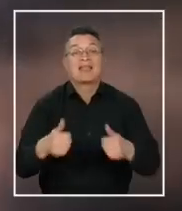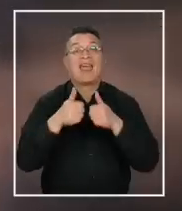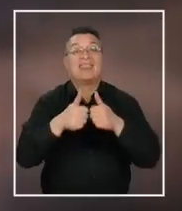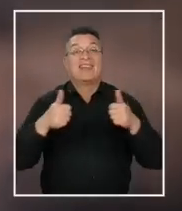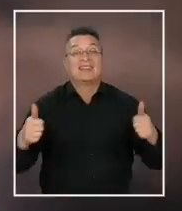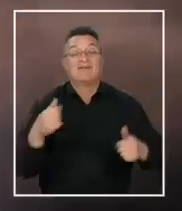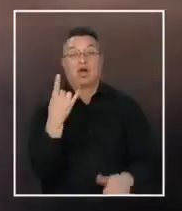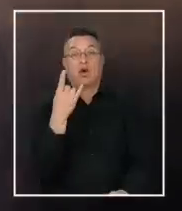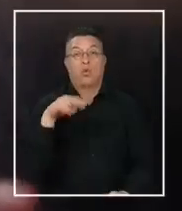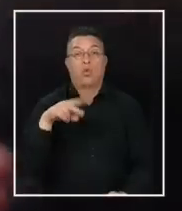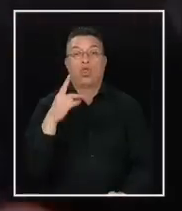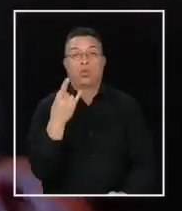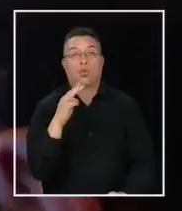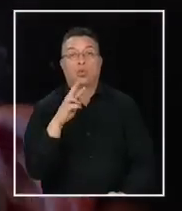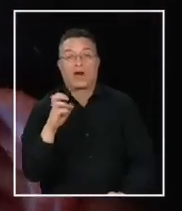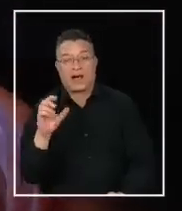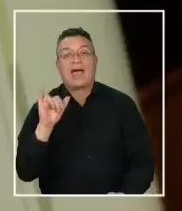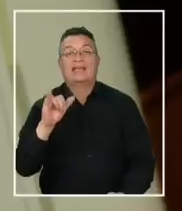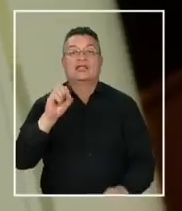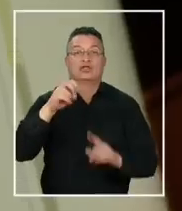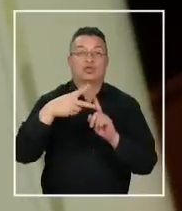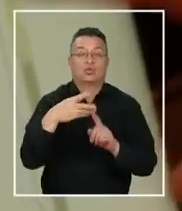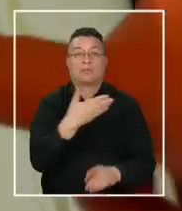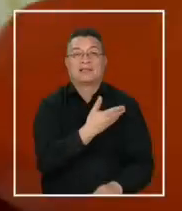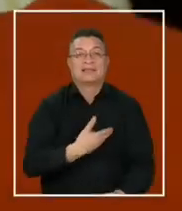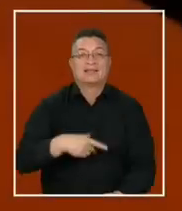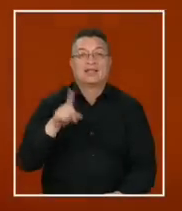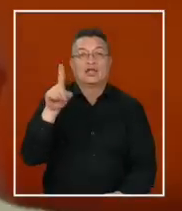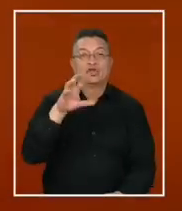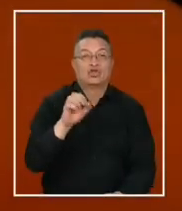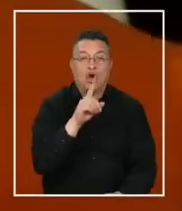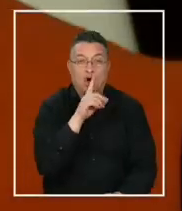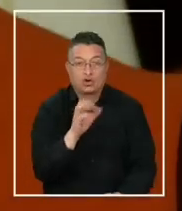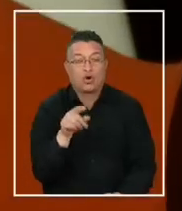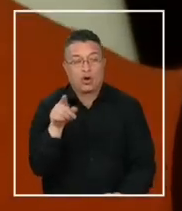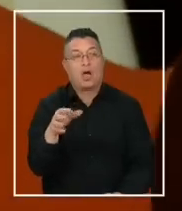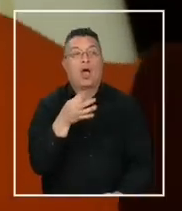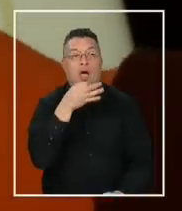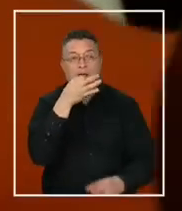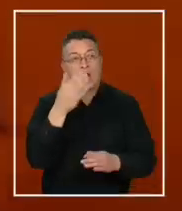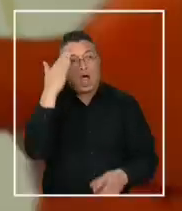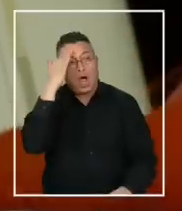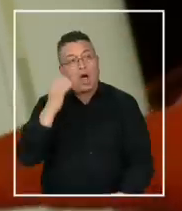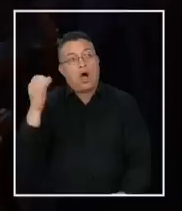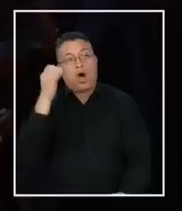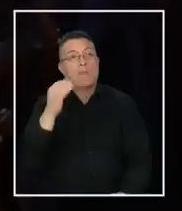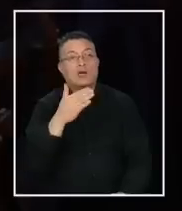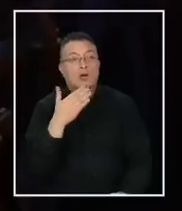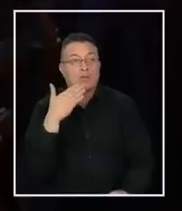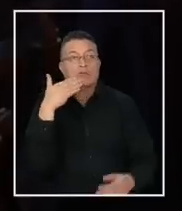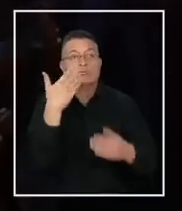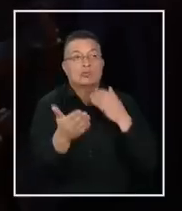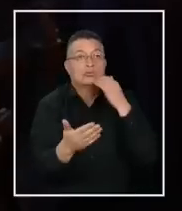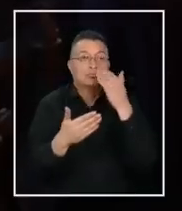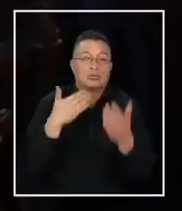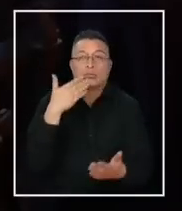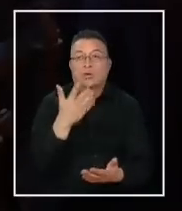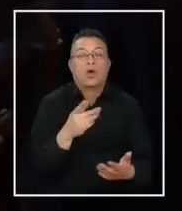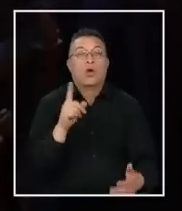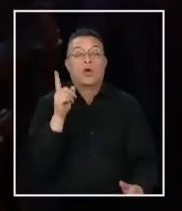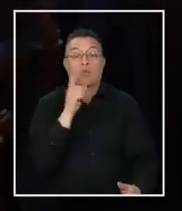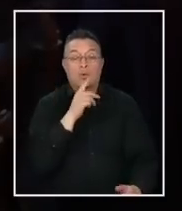Undurraga y el vicepresidente Sebastián Soto, quienes nos dieron también sus impresiones de lo que fue esta jornada y también estos últimos